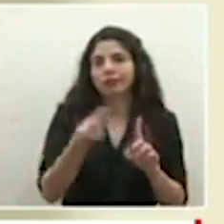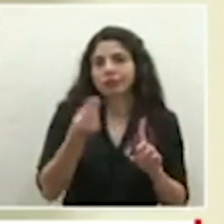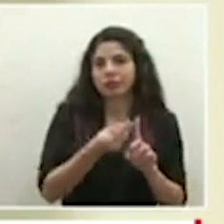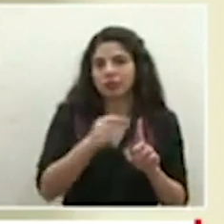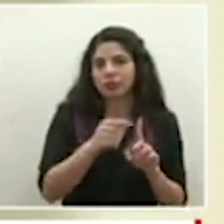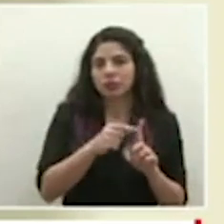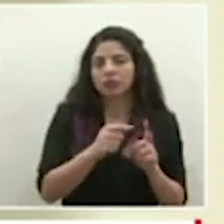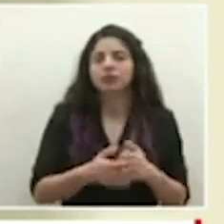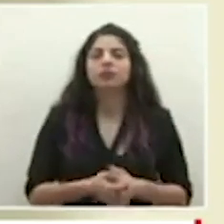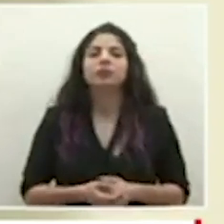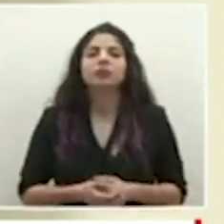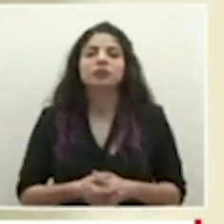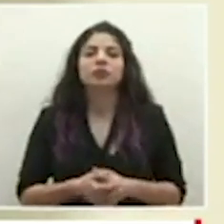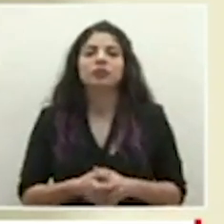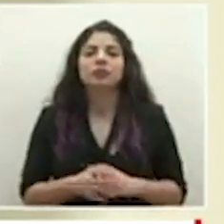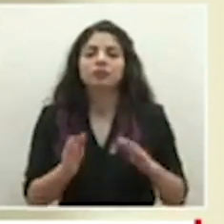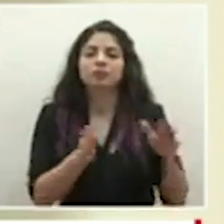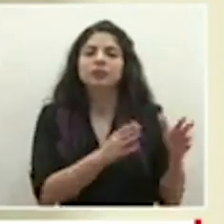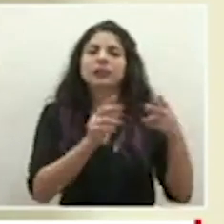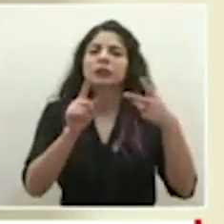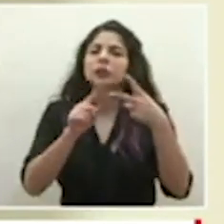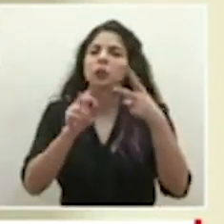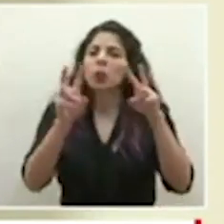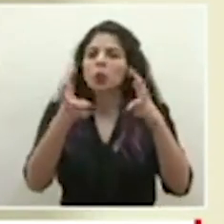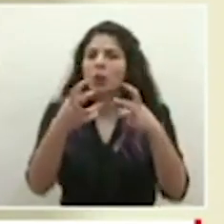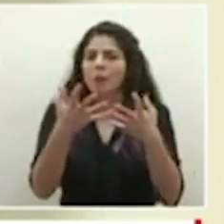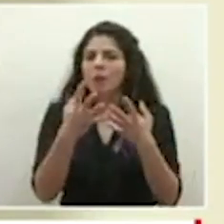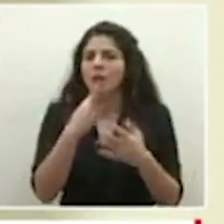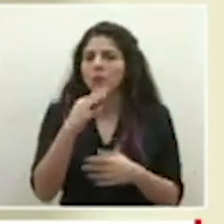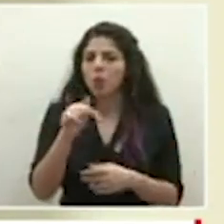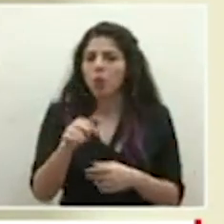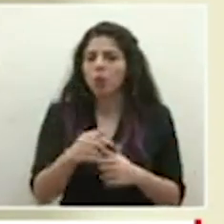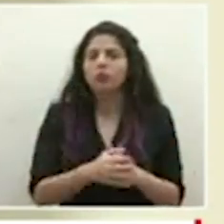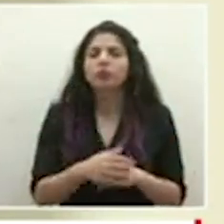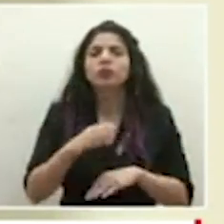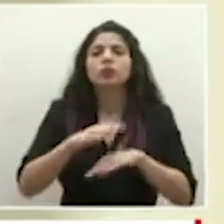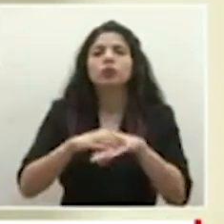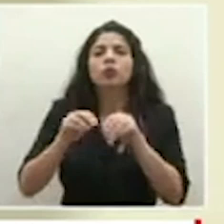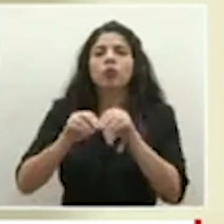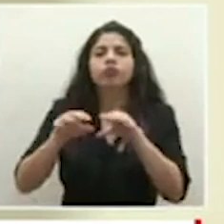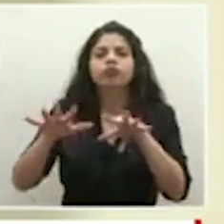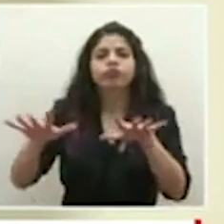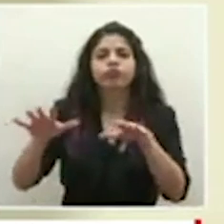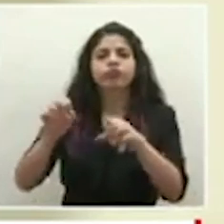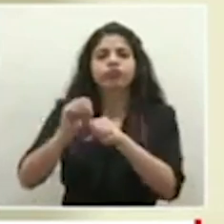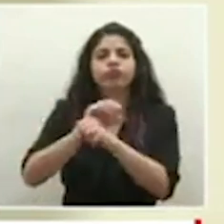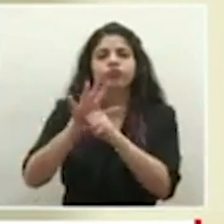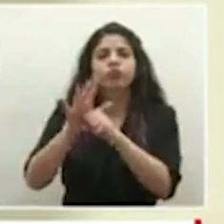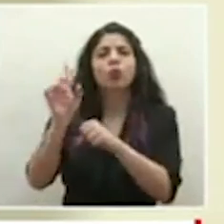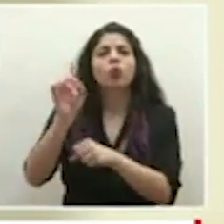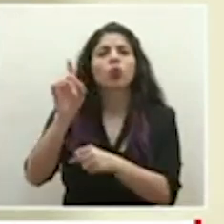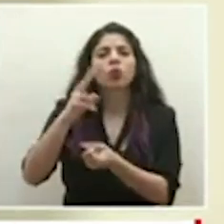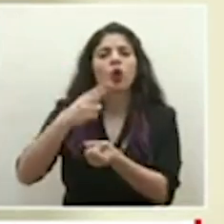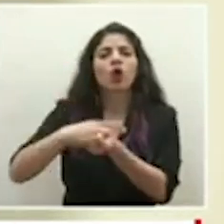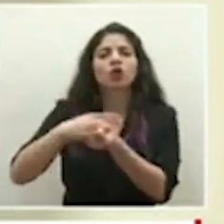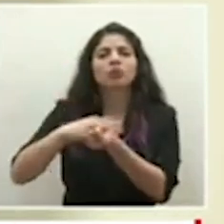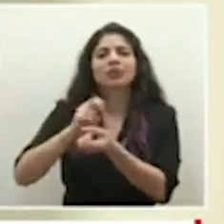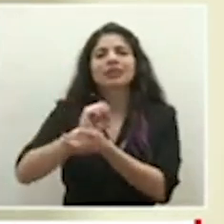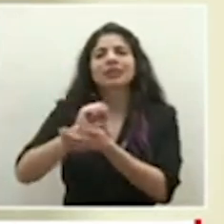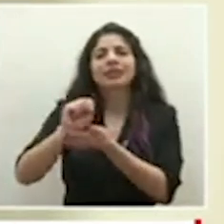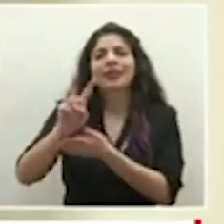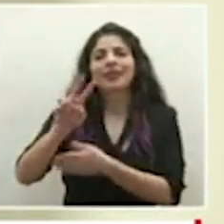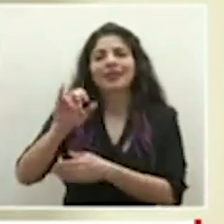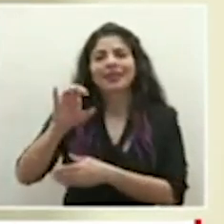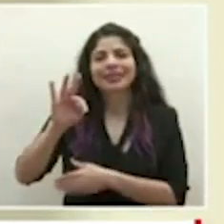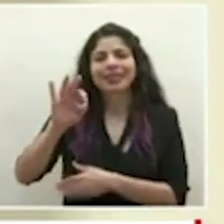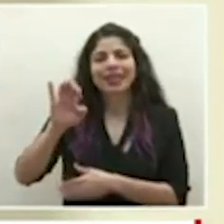segundo tema que quisiera abordar hoy es el del brote de COVID-19 en el Hospital San Vicente de Paulo.